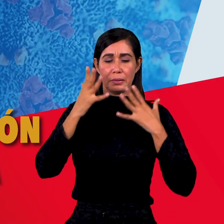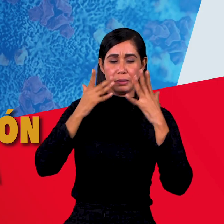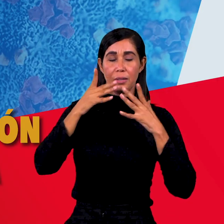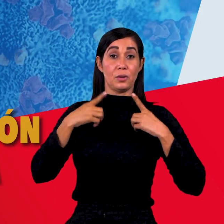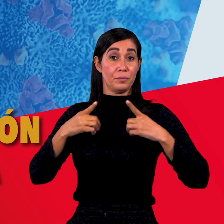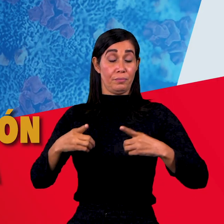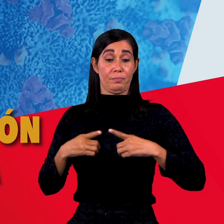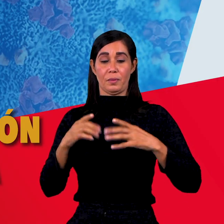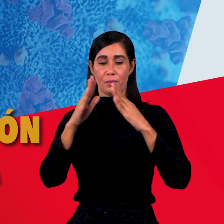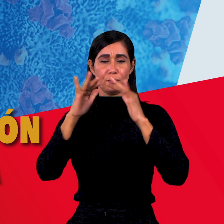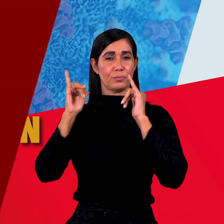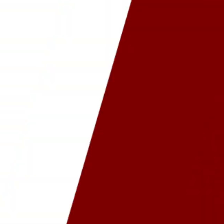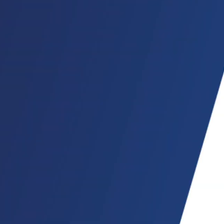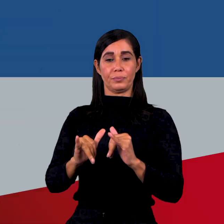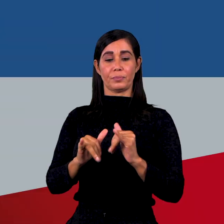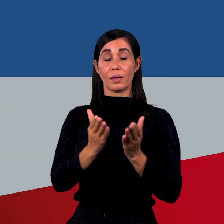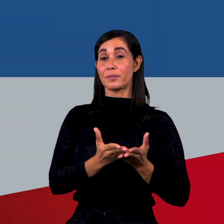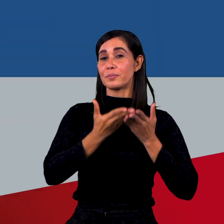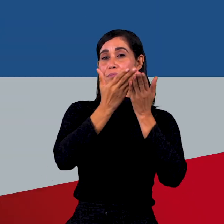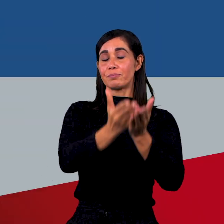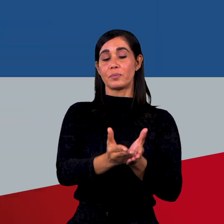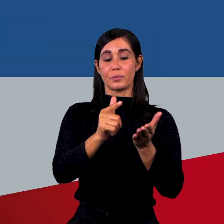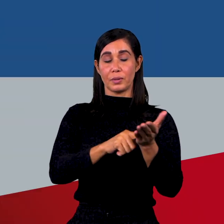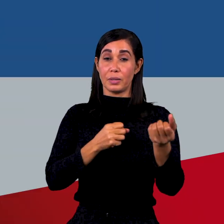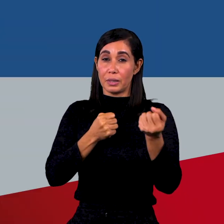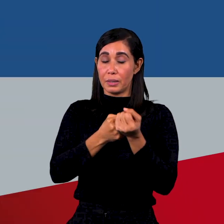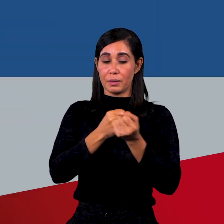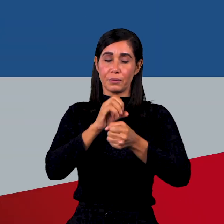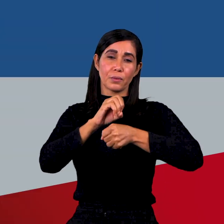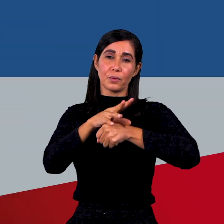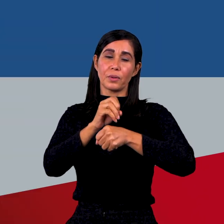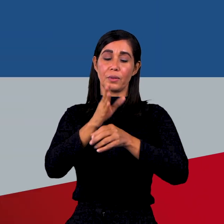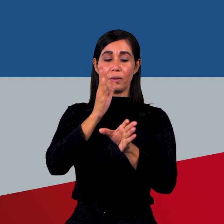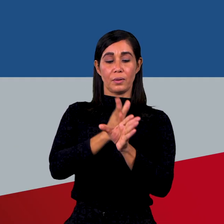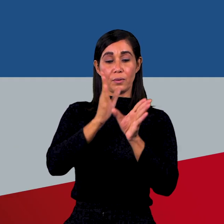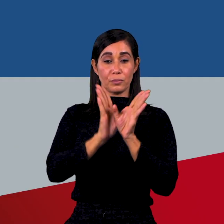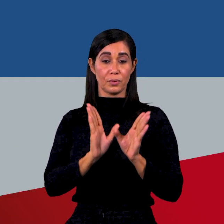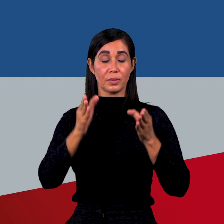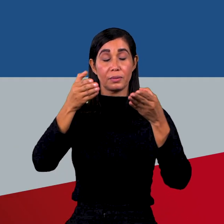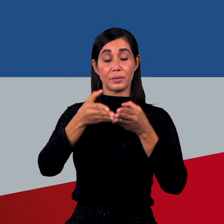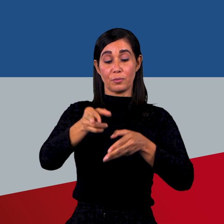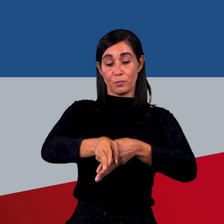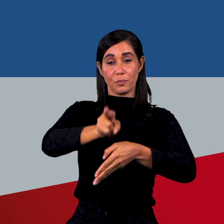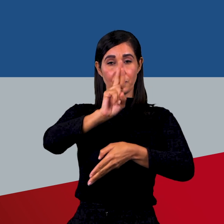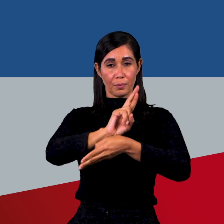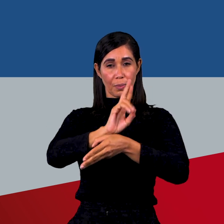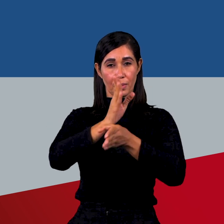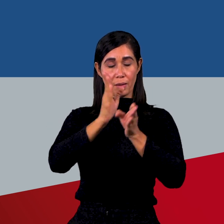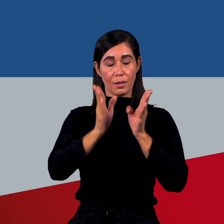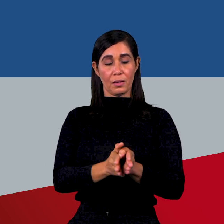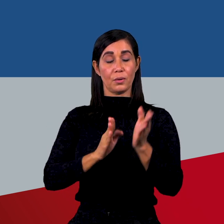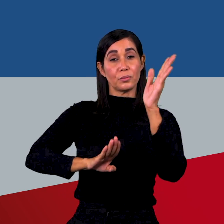ansiedad o depresión por la cuarentena, te ofrecemos la asistencia y orientación del Centro de Rehabilitación